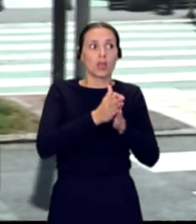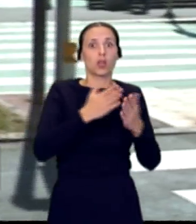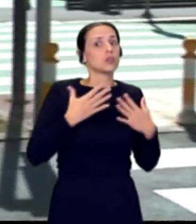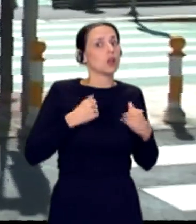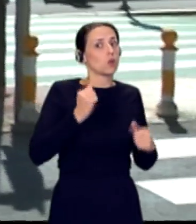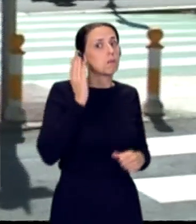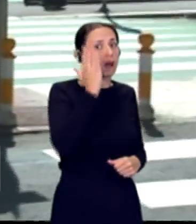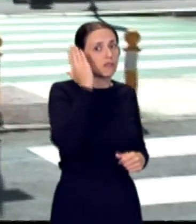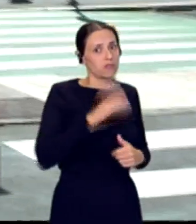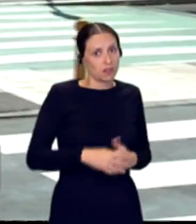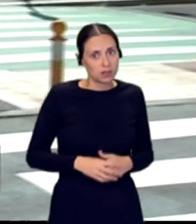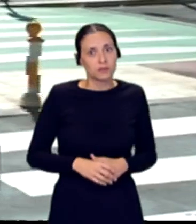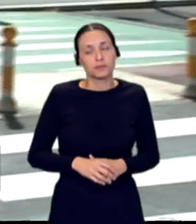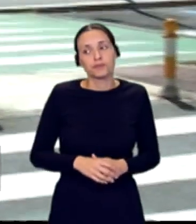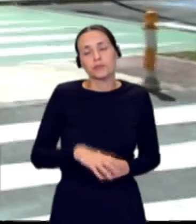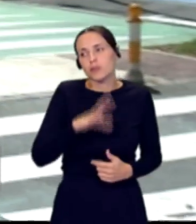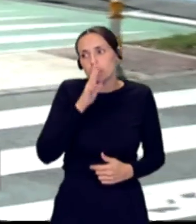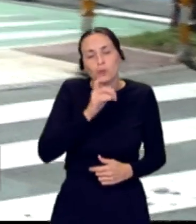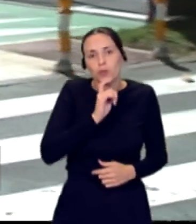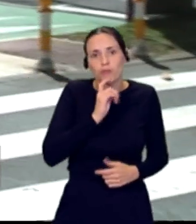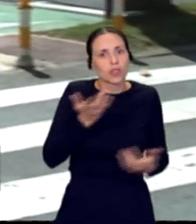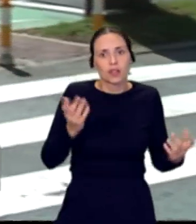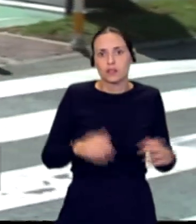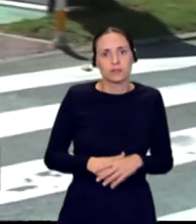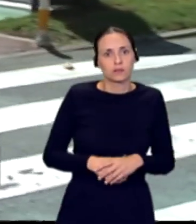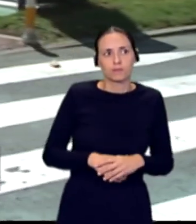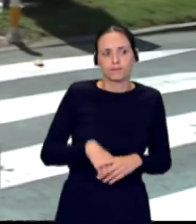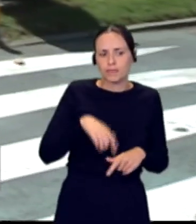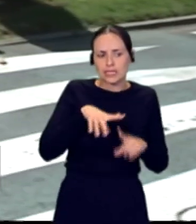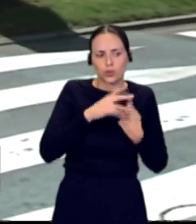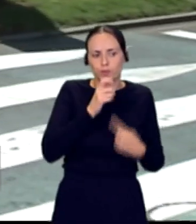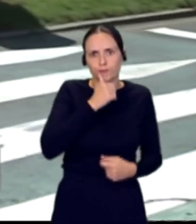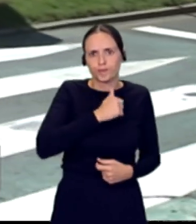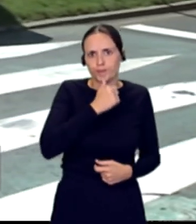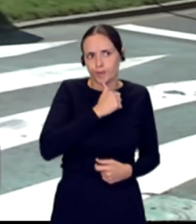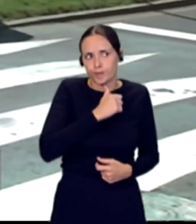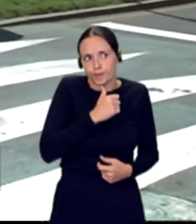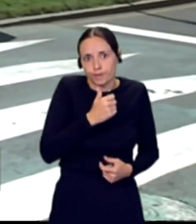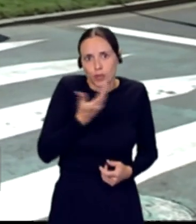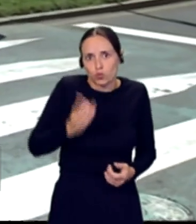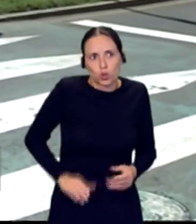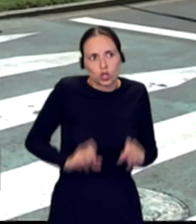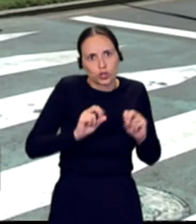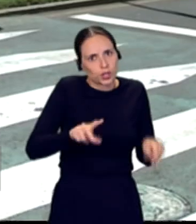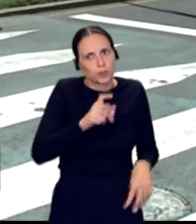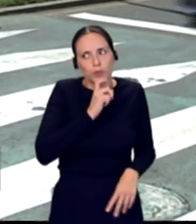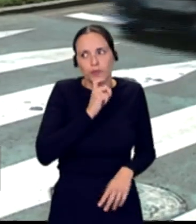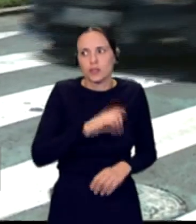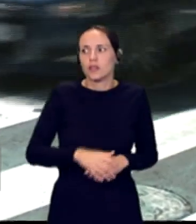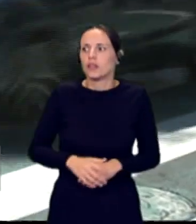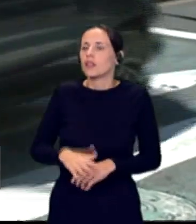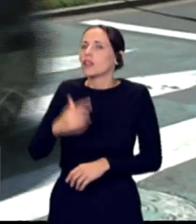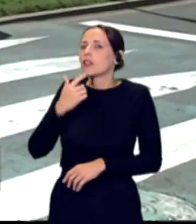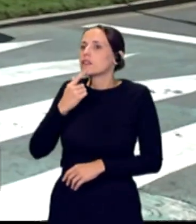es muy difícil aguantar esto sin percibir un salario. Me comentabas que tenías una familia que